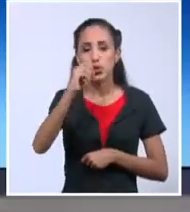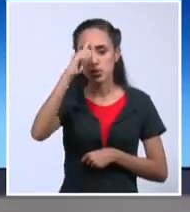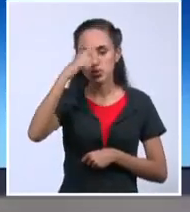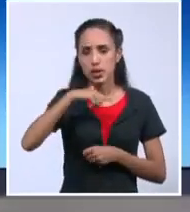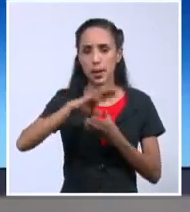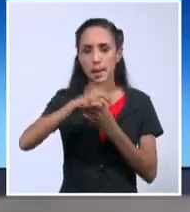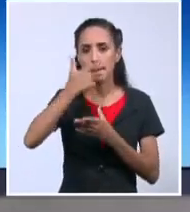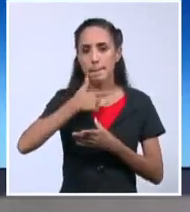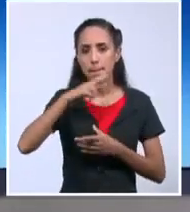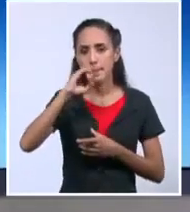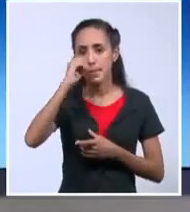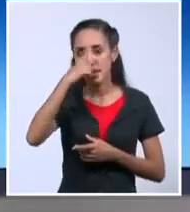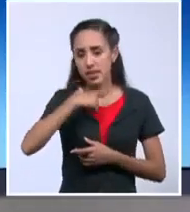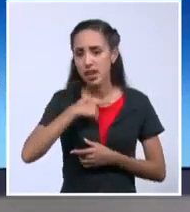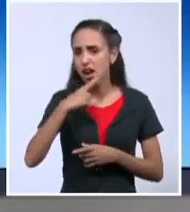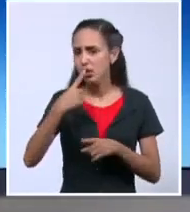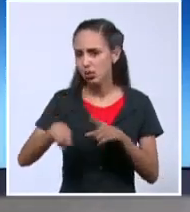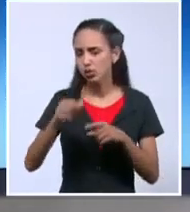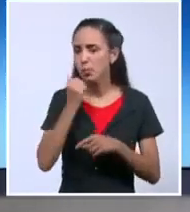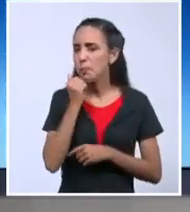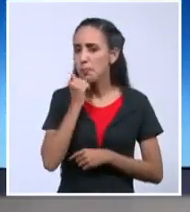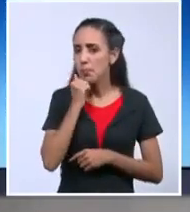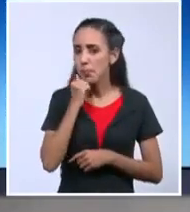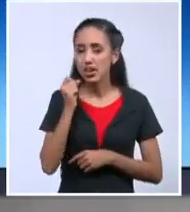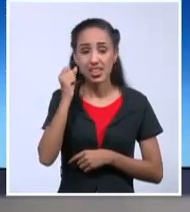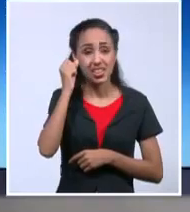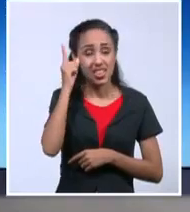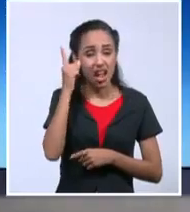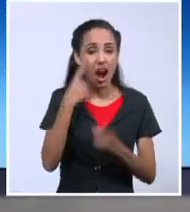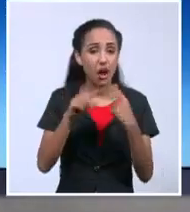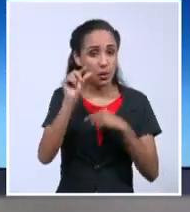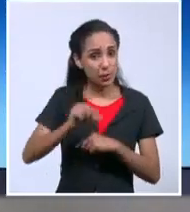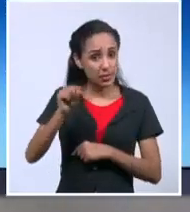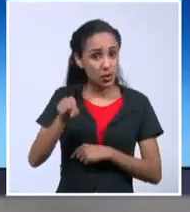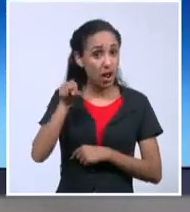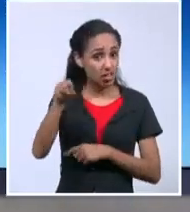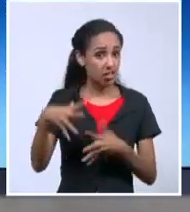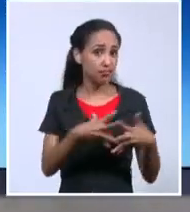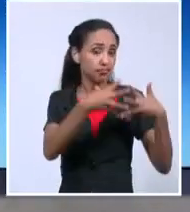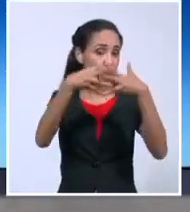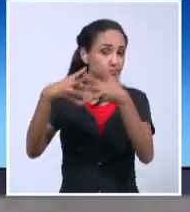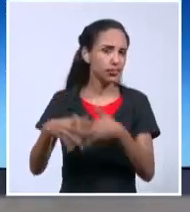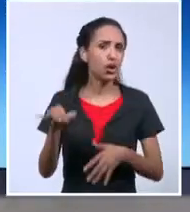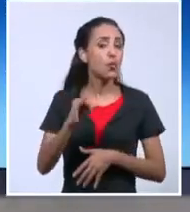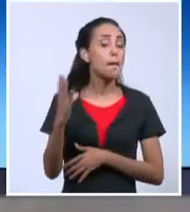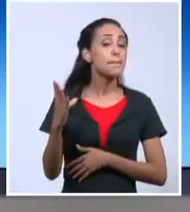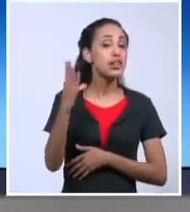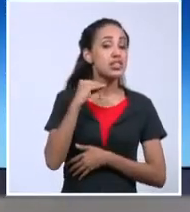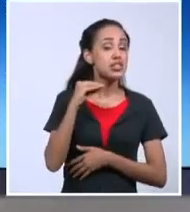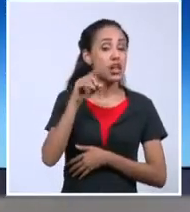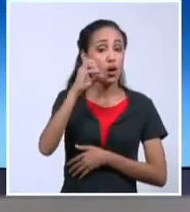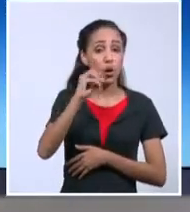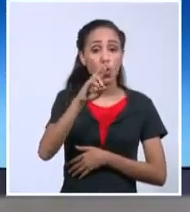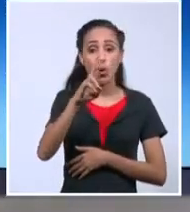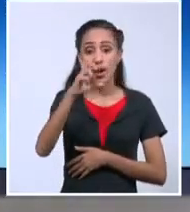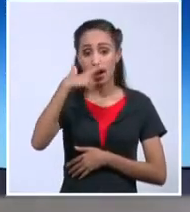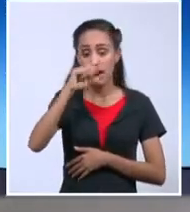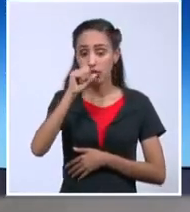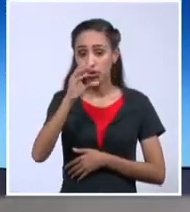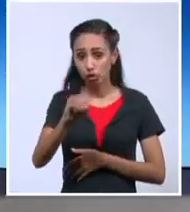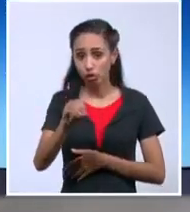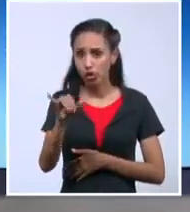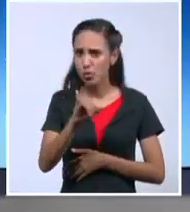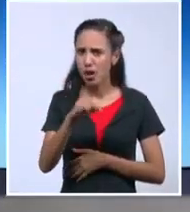o Eliezer Ávila. En fin, eso opinan algunos desde allá. Como también desde allá me comentan que Orlando fracasa rotundamente